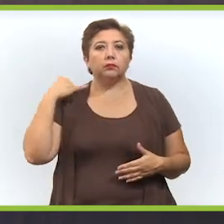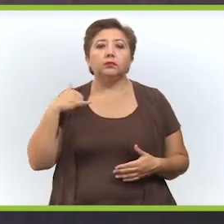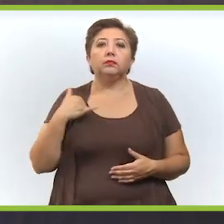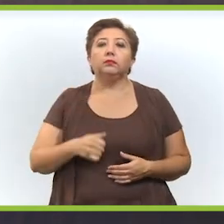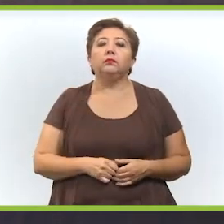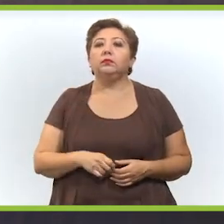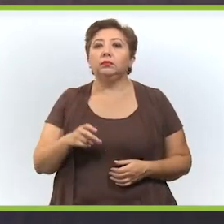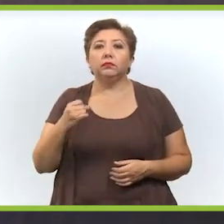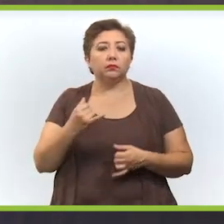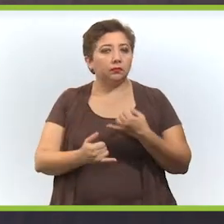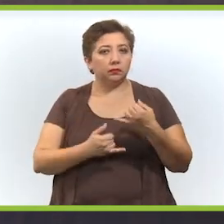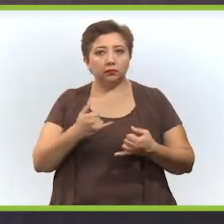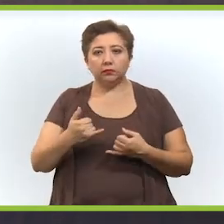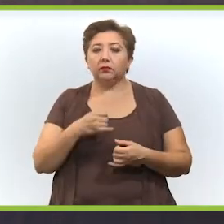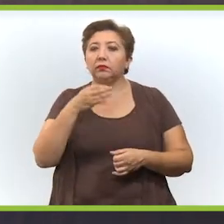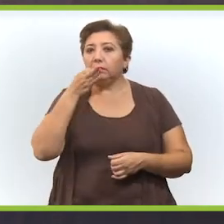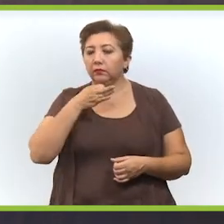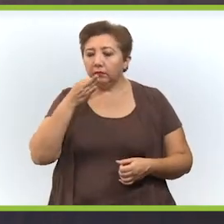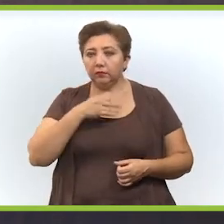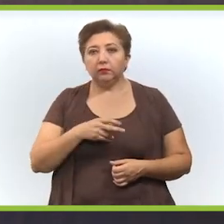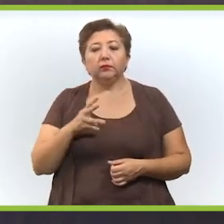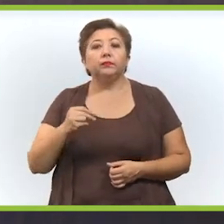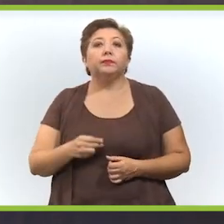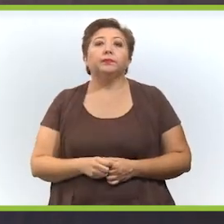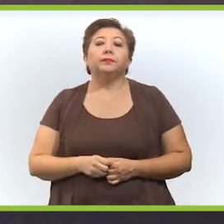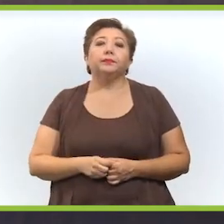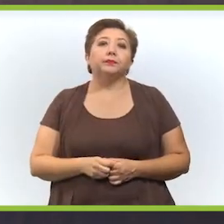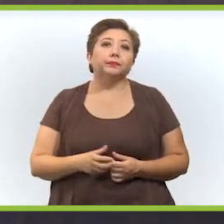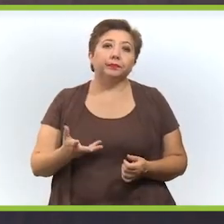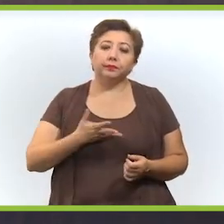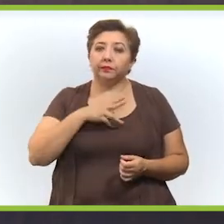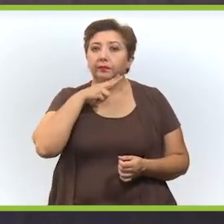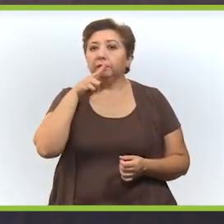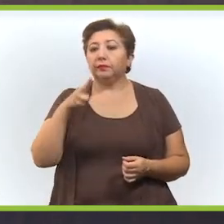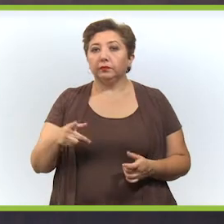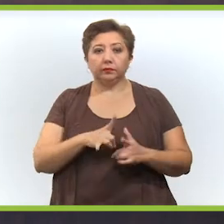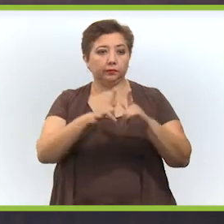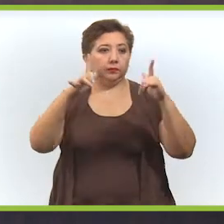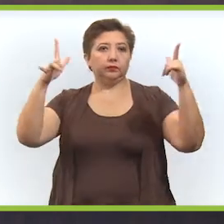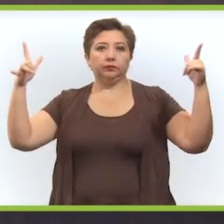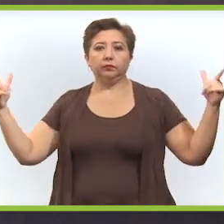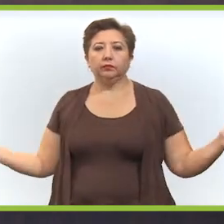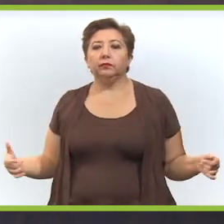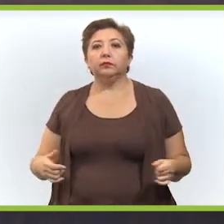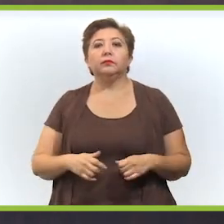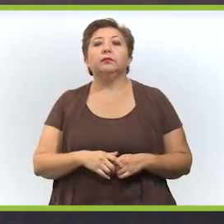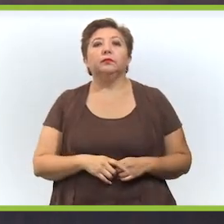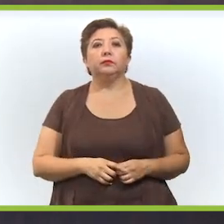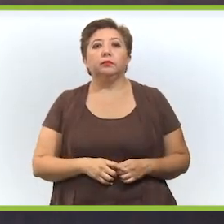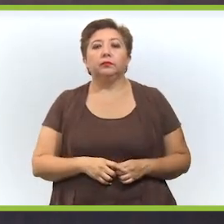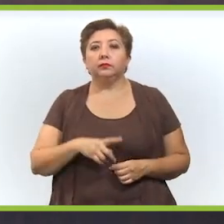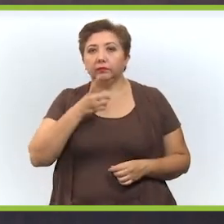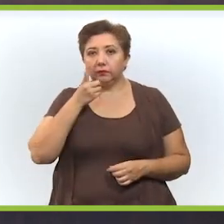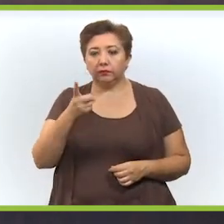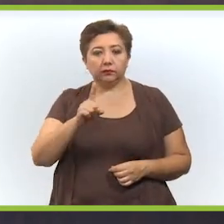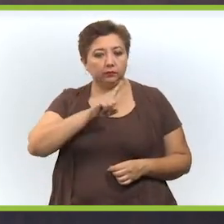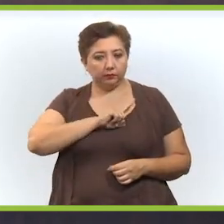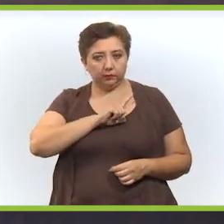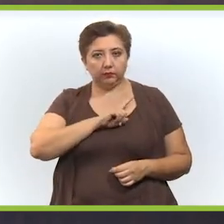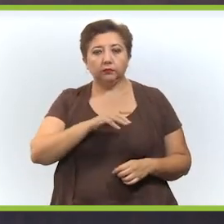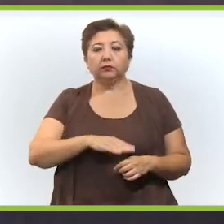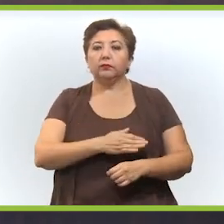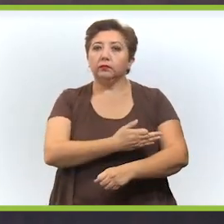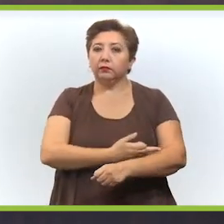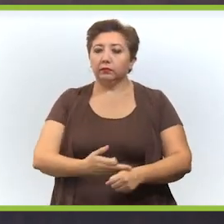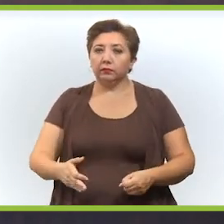Navidades grandes, que sean Navidades nucleares, solamente con su familia más cercana, de preferencia con los que viven en su casa,